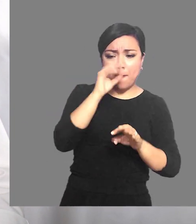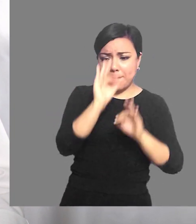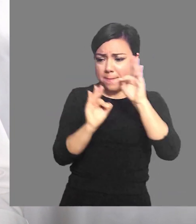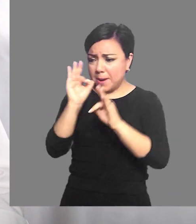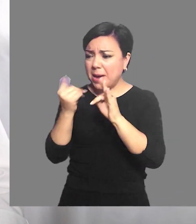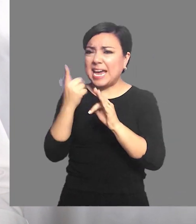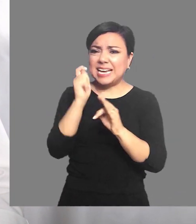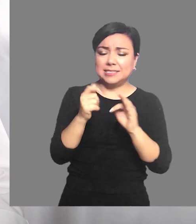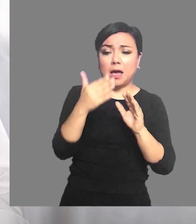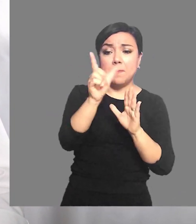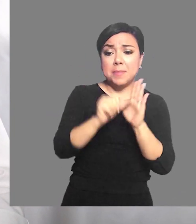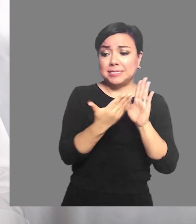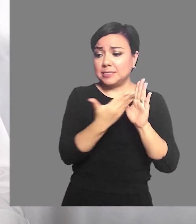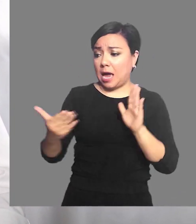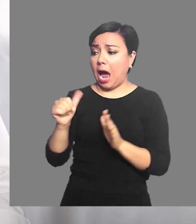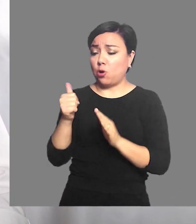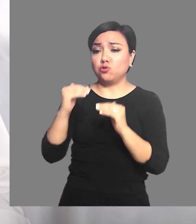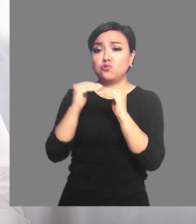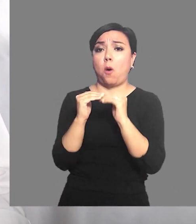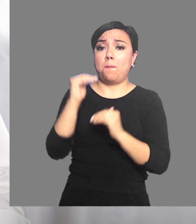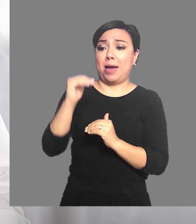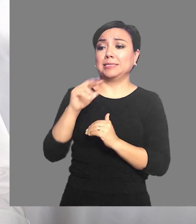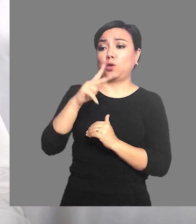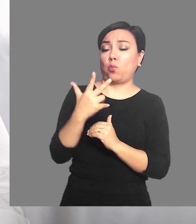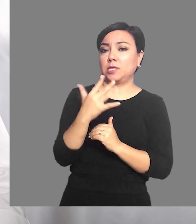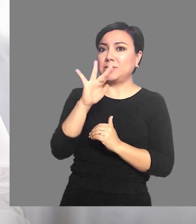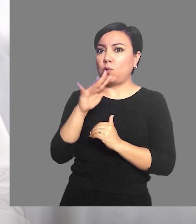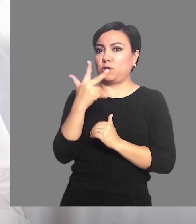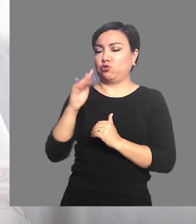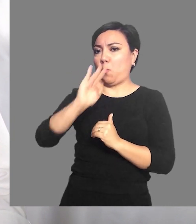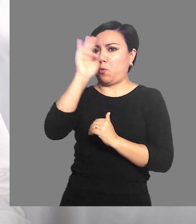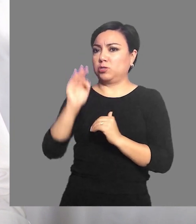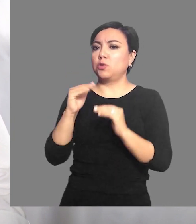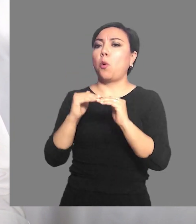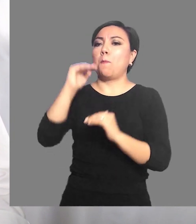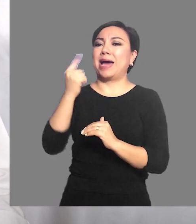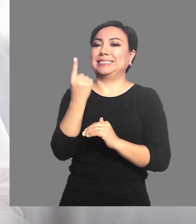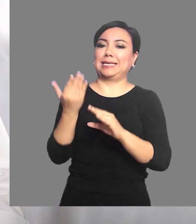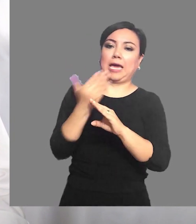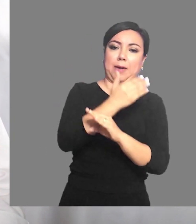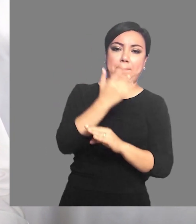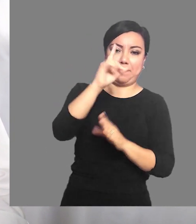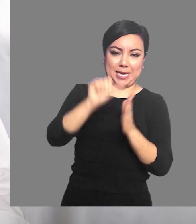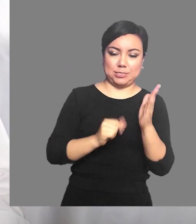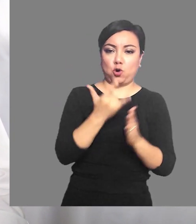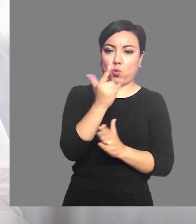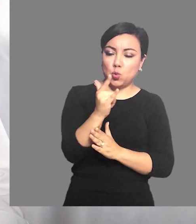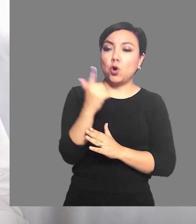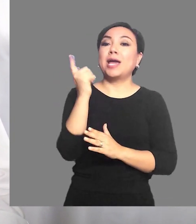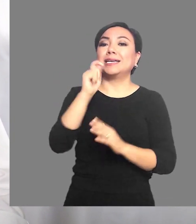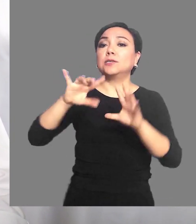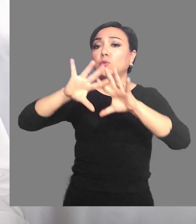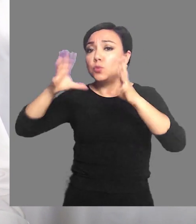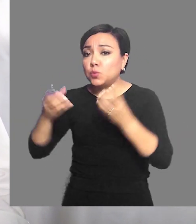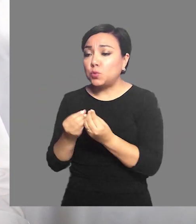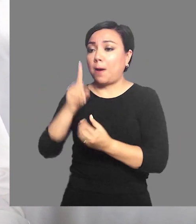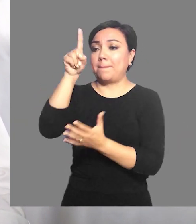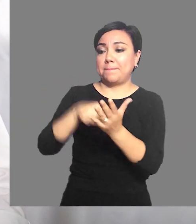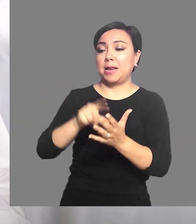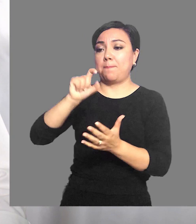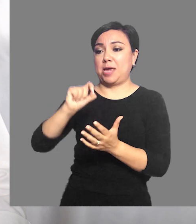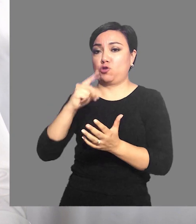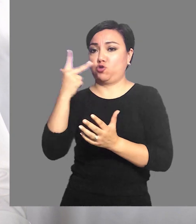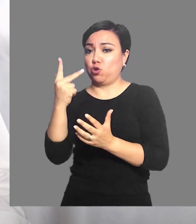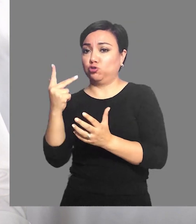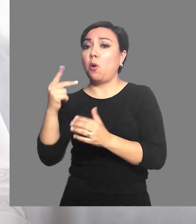Estos números representan que en agosto tuvimos un incremento del 58% más de casos que en julio, es decir, tuvimos 1,028